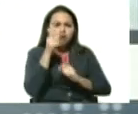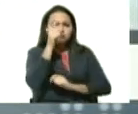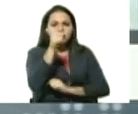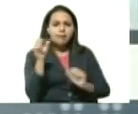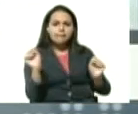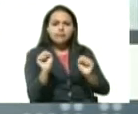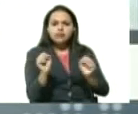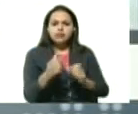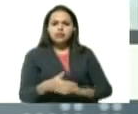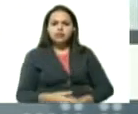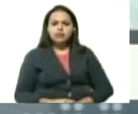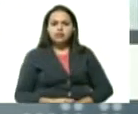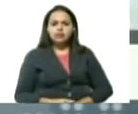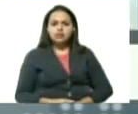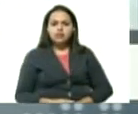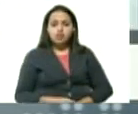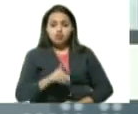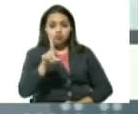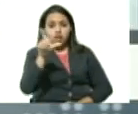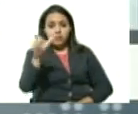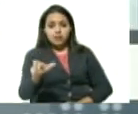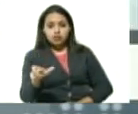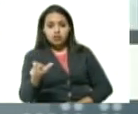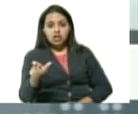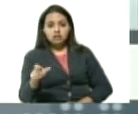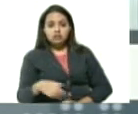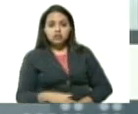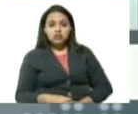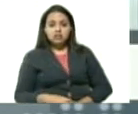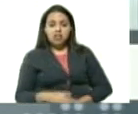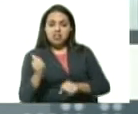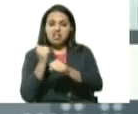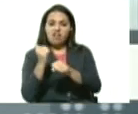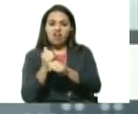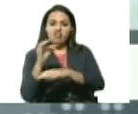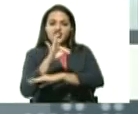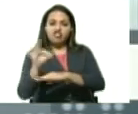y todo fue un trochero que llegó a una fiesta un trochero